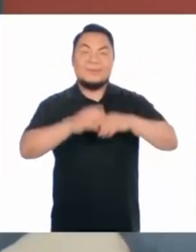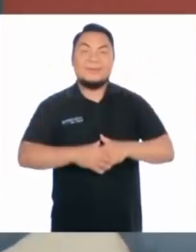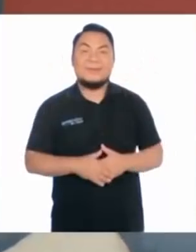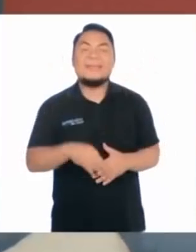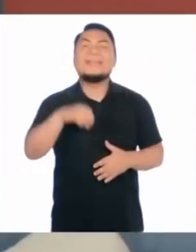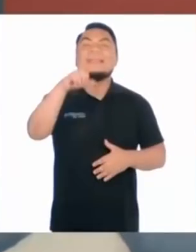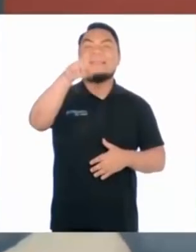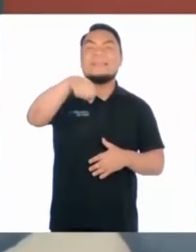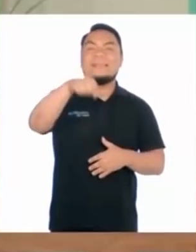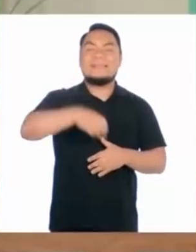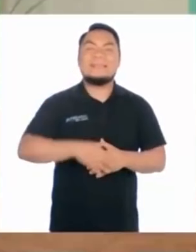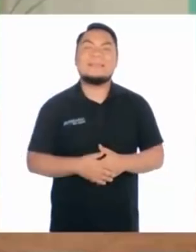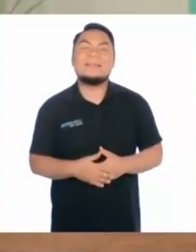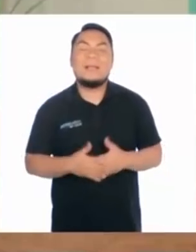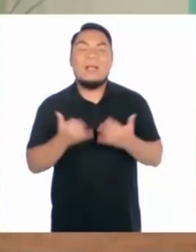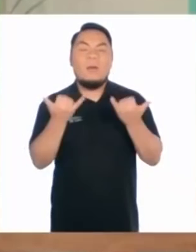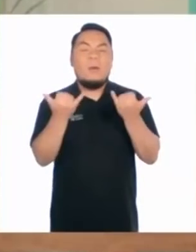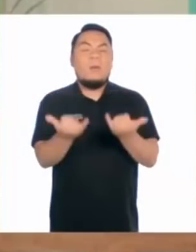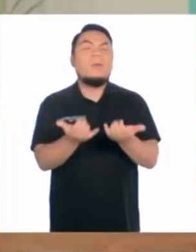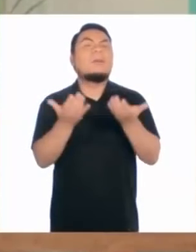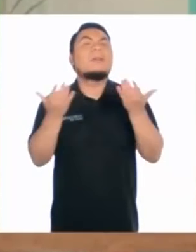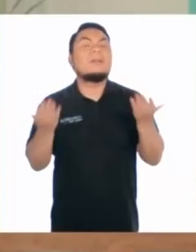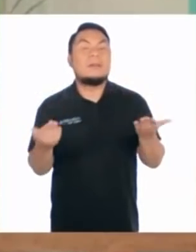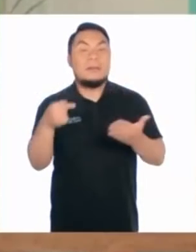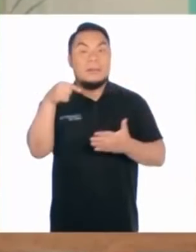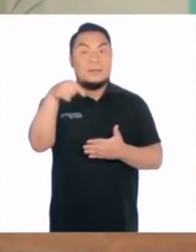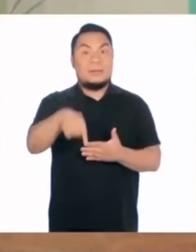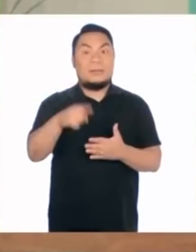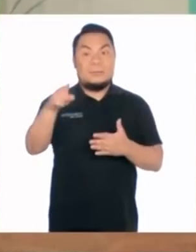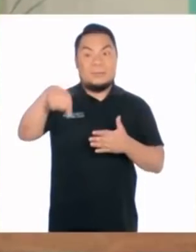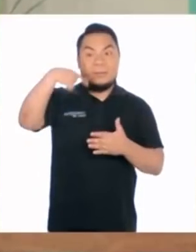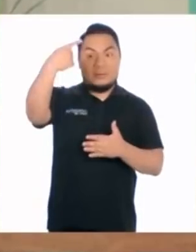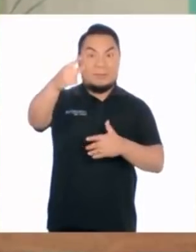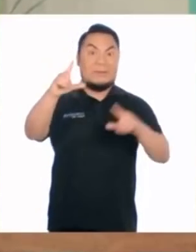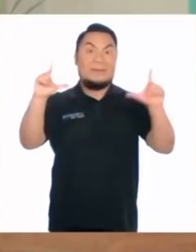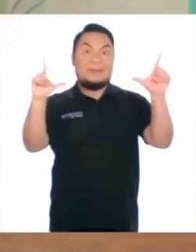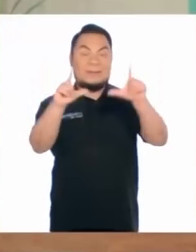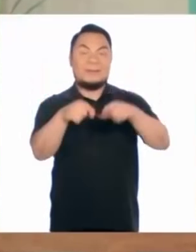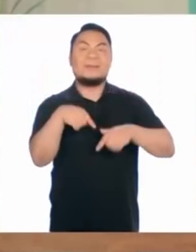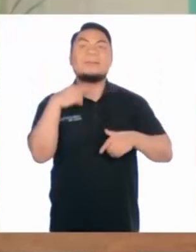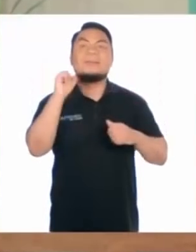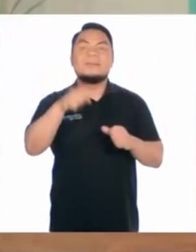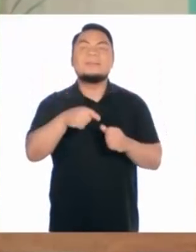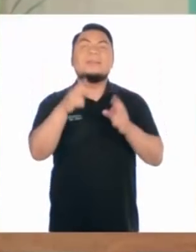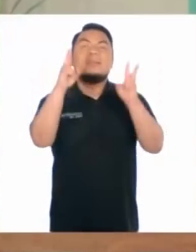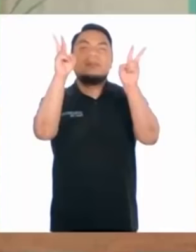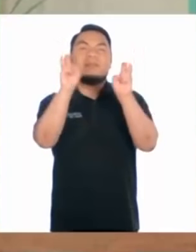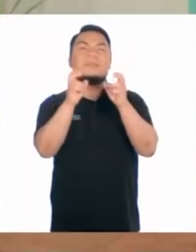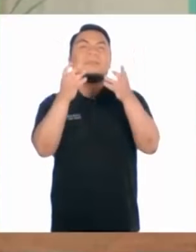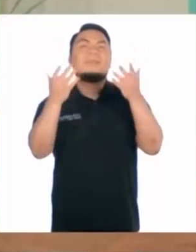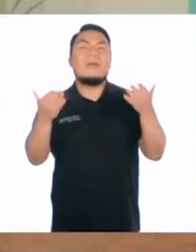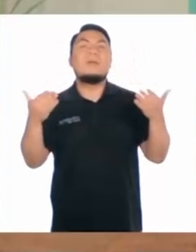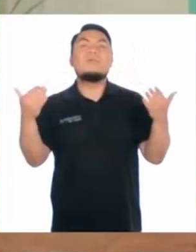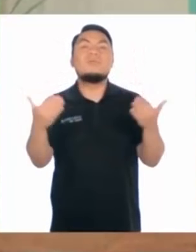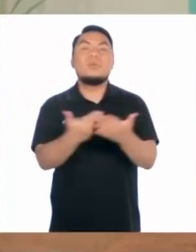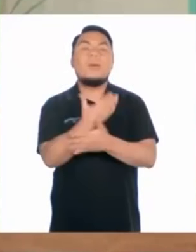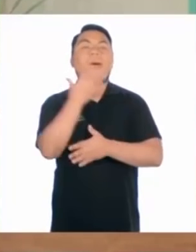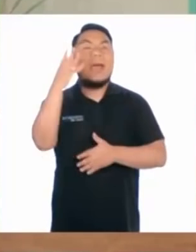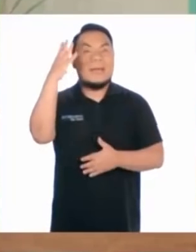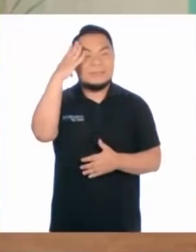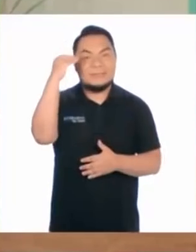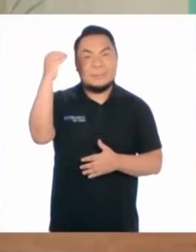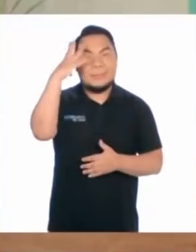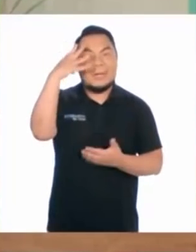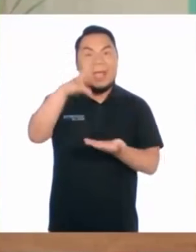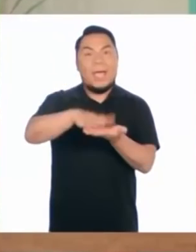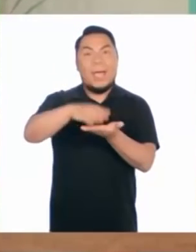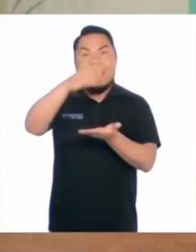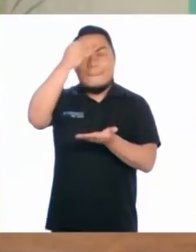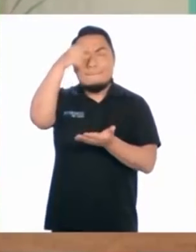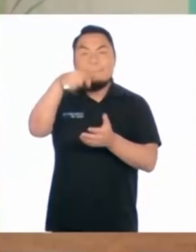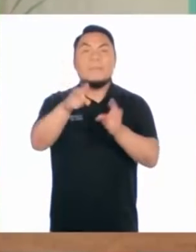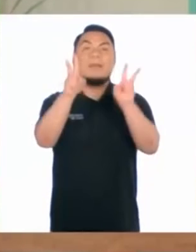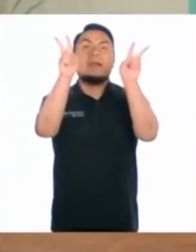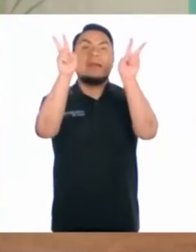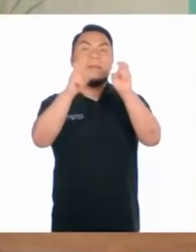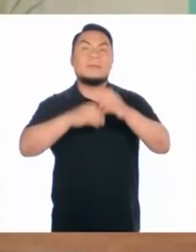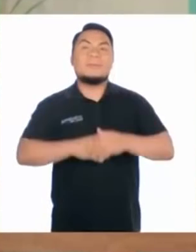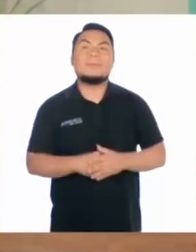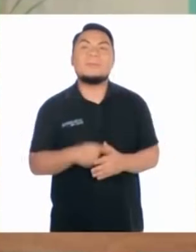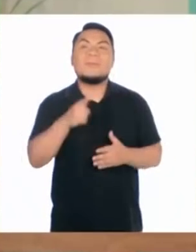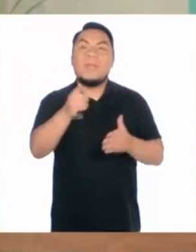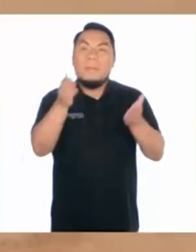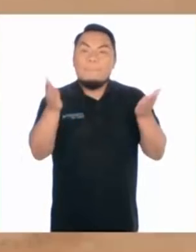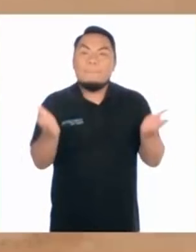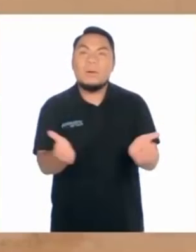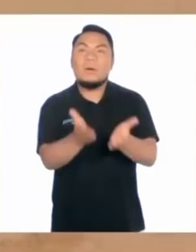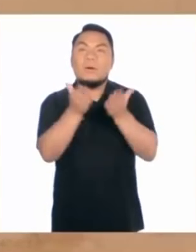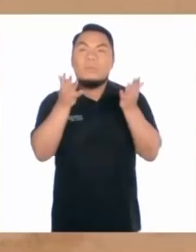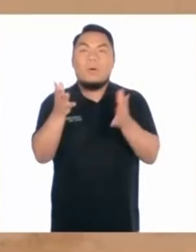Seguir con el programa. Así es. Y el día de hoy y durante los siguientes programas, vamos a desarrollar una nueva experiencia de aprendizaje que